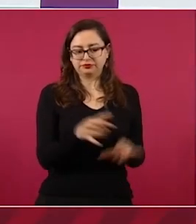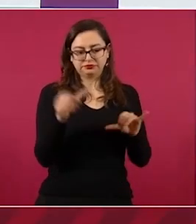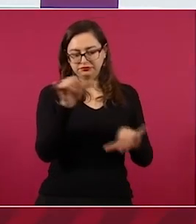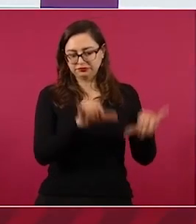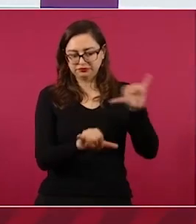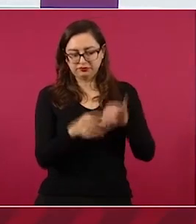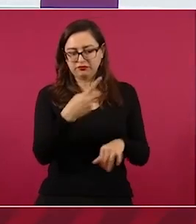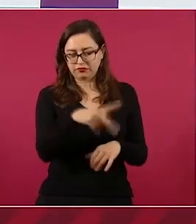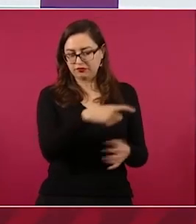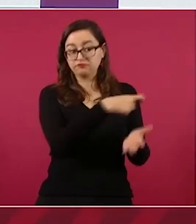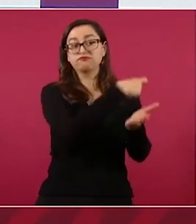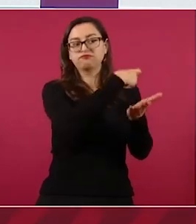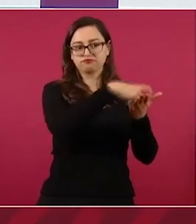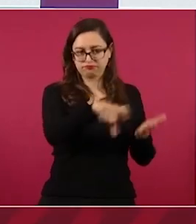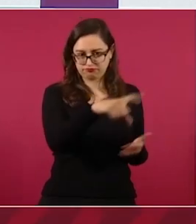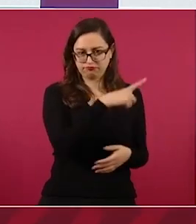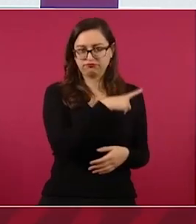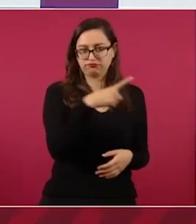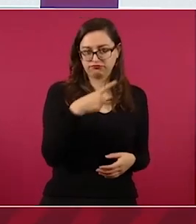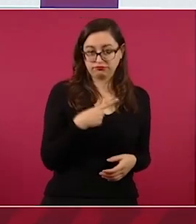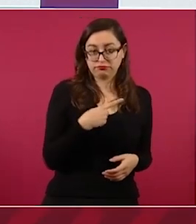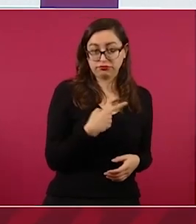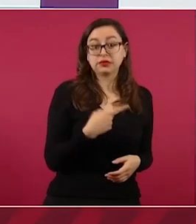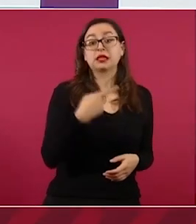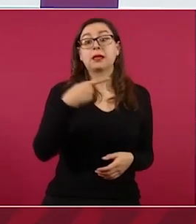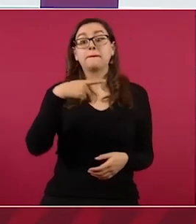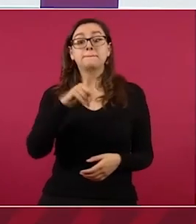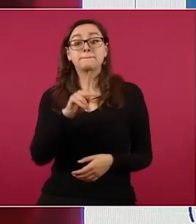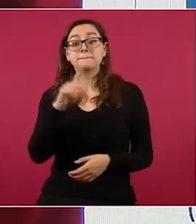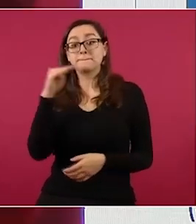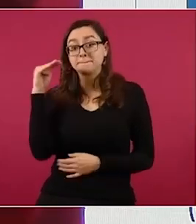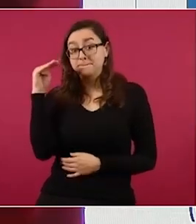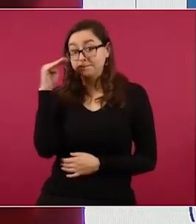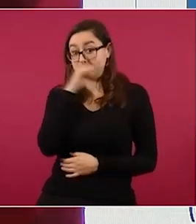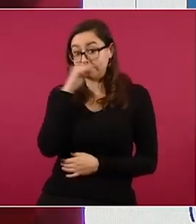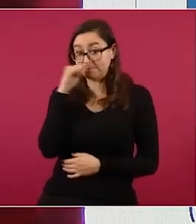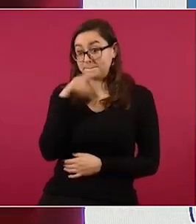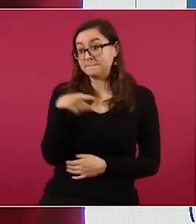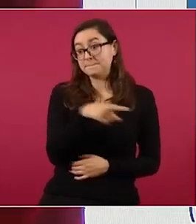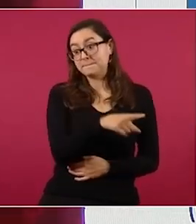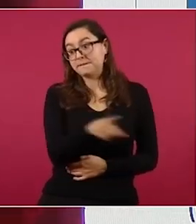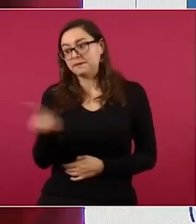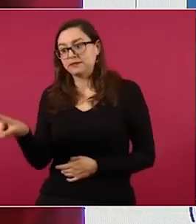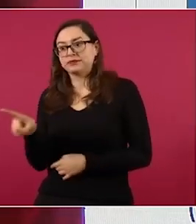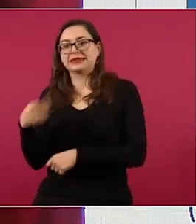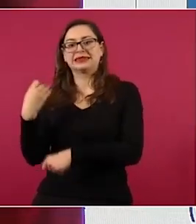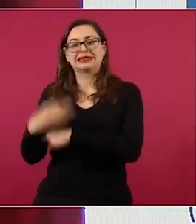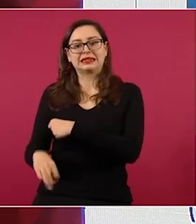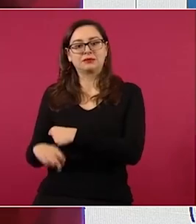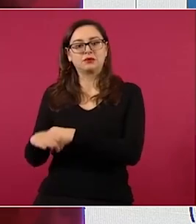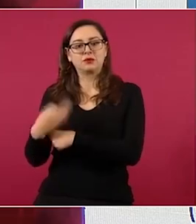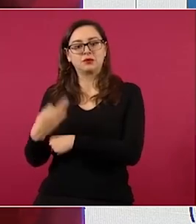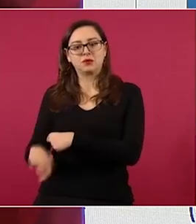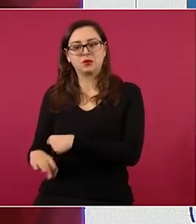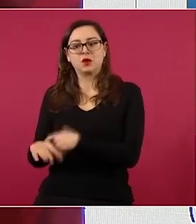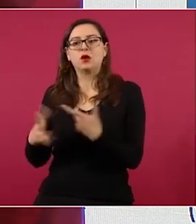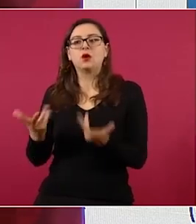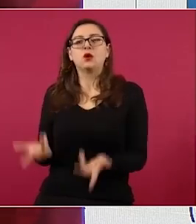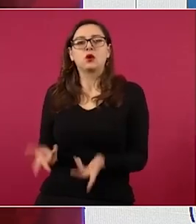la gratuidad en el fertilizante va a ser para los temporaleros y pequeños